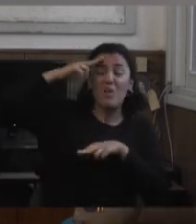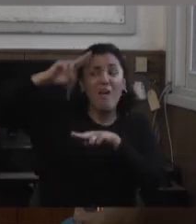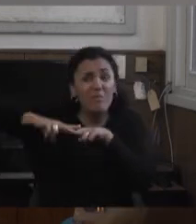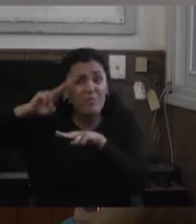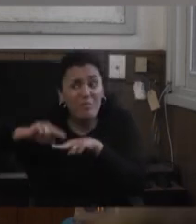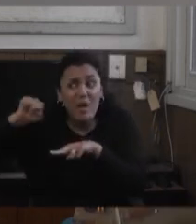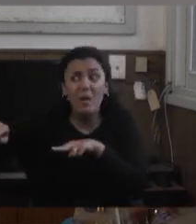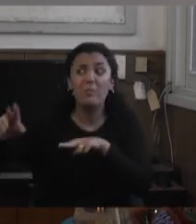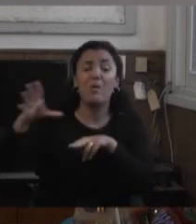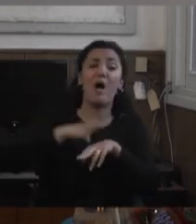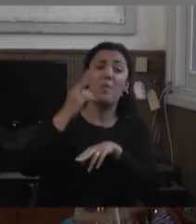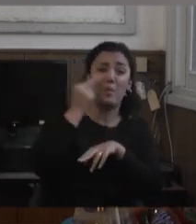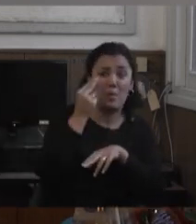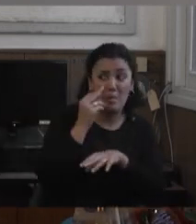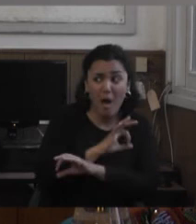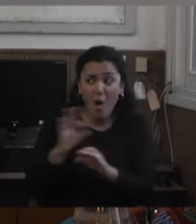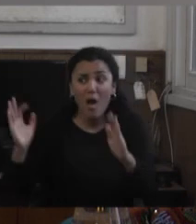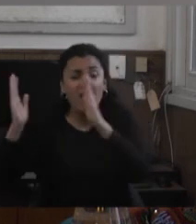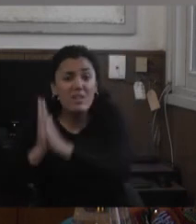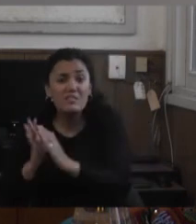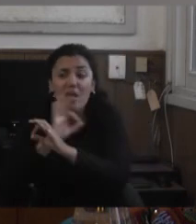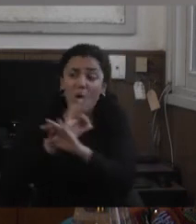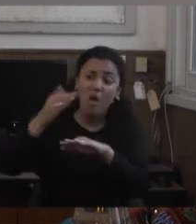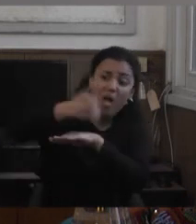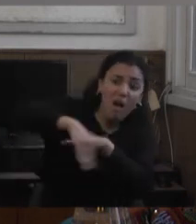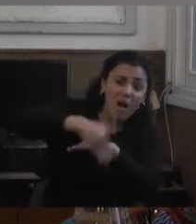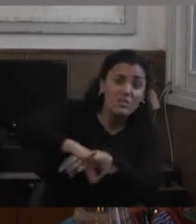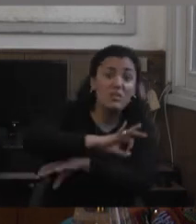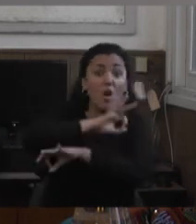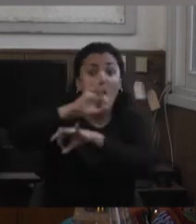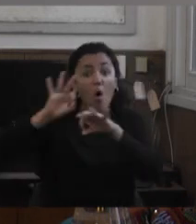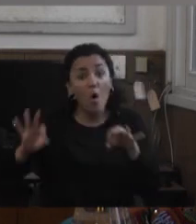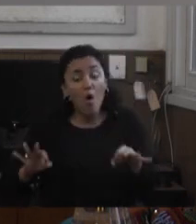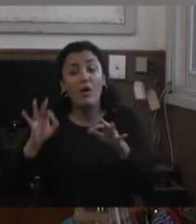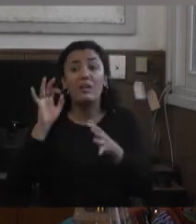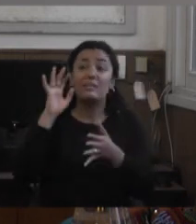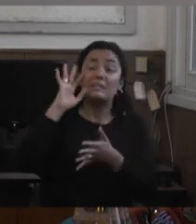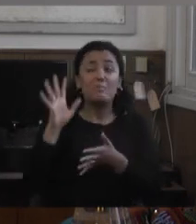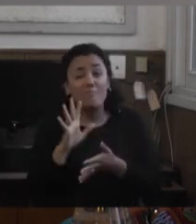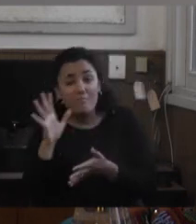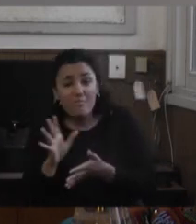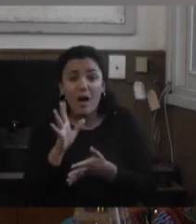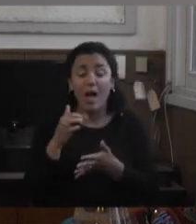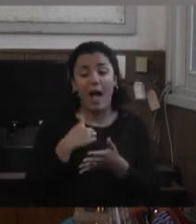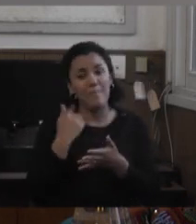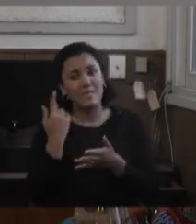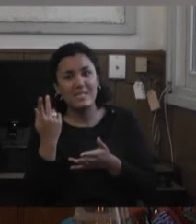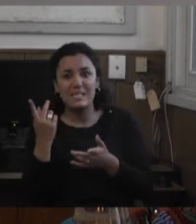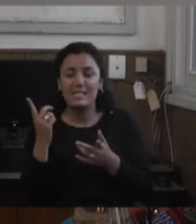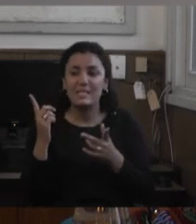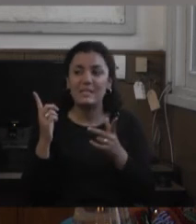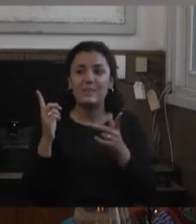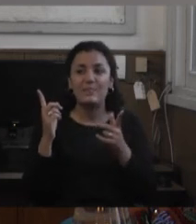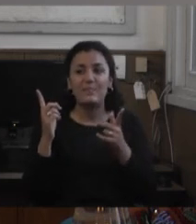problemas que están en la iglesia que están en la calle o la imagen que yo quería transmitir que me costó un montón buscarla pero la encontré